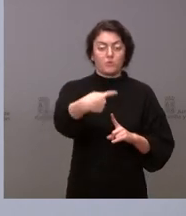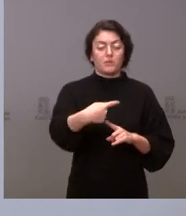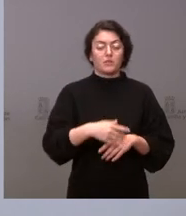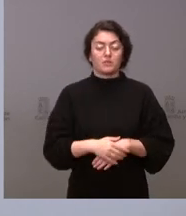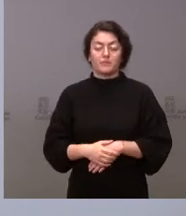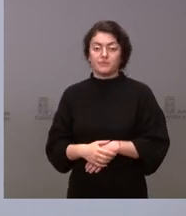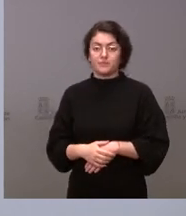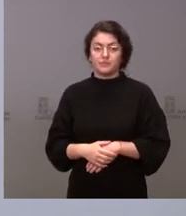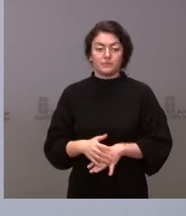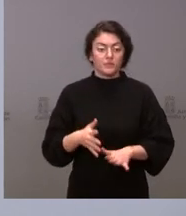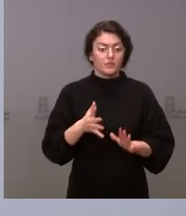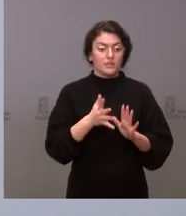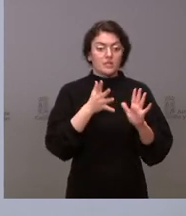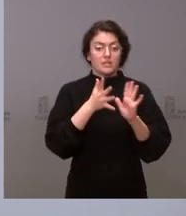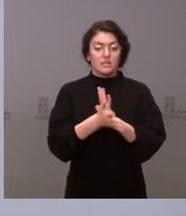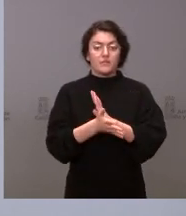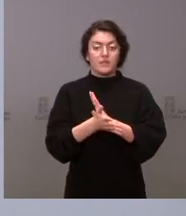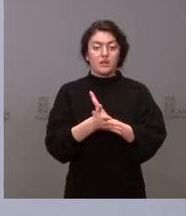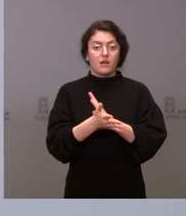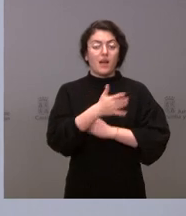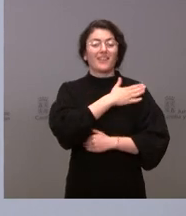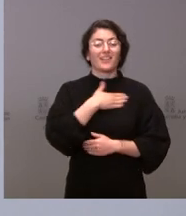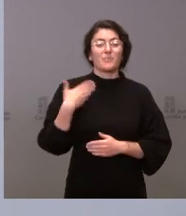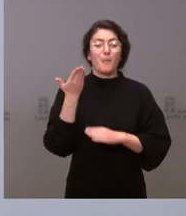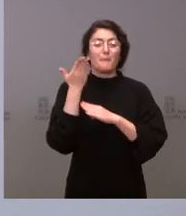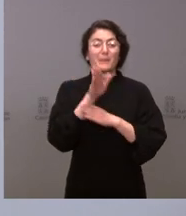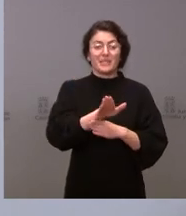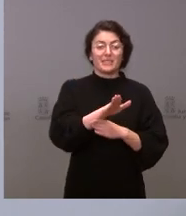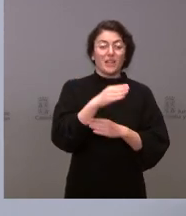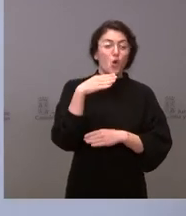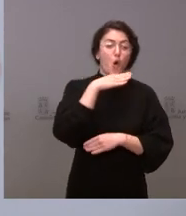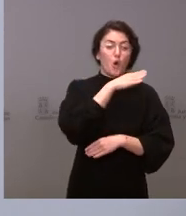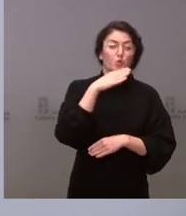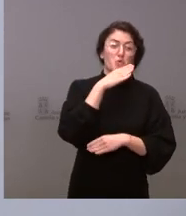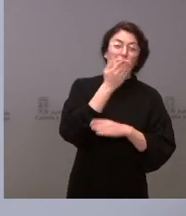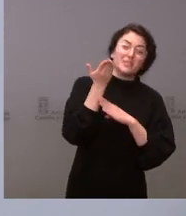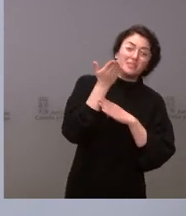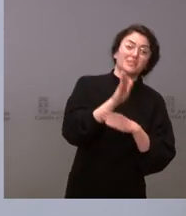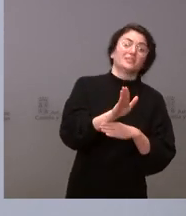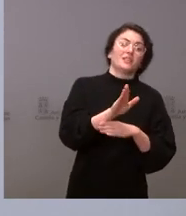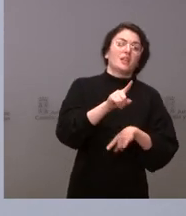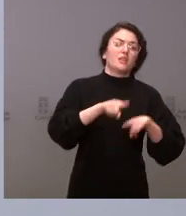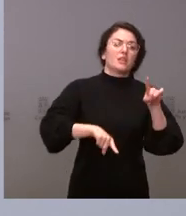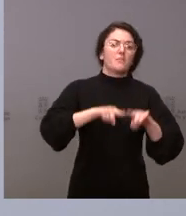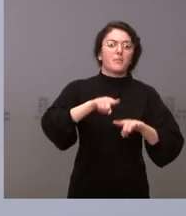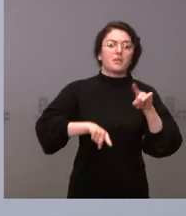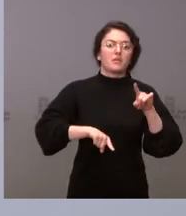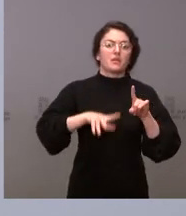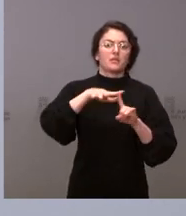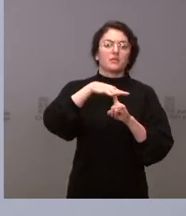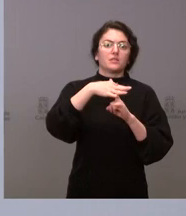la intención es presentarlo como siempre a lo largo del mes de octubre y en función de cómo evolucionan los acontecimientos